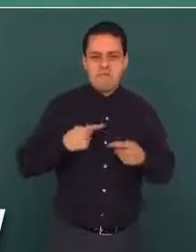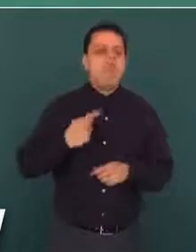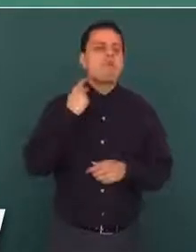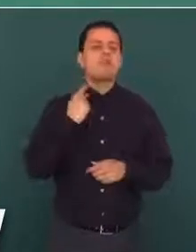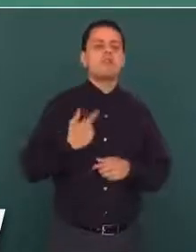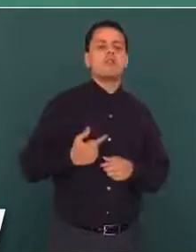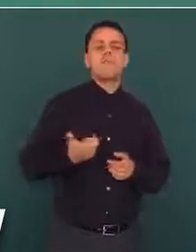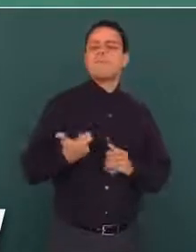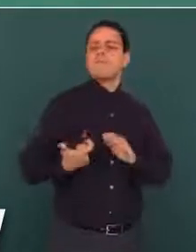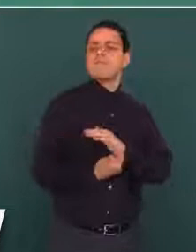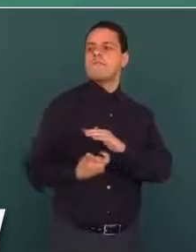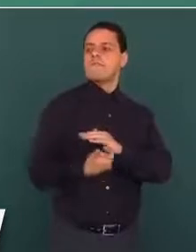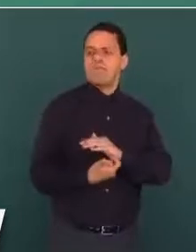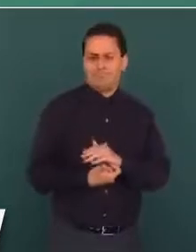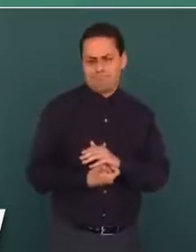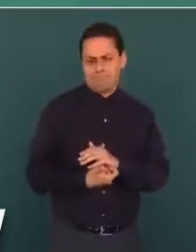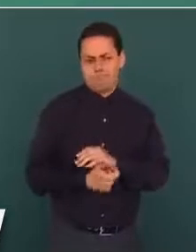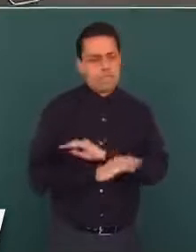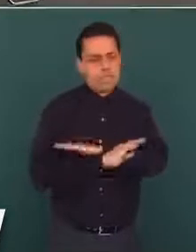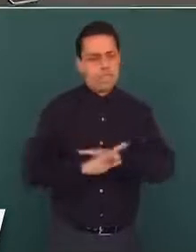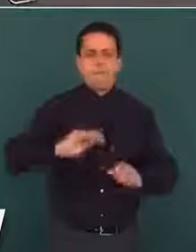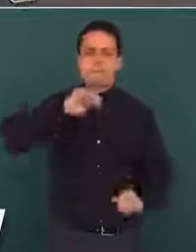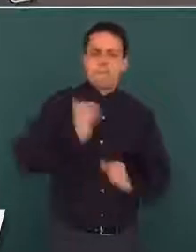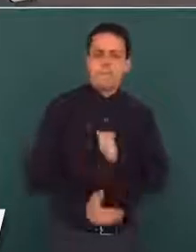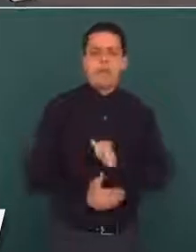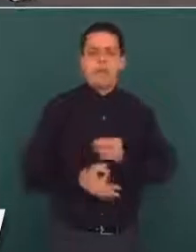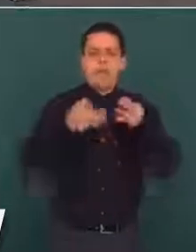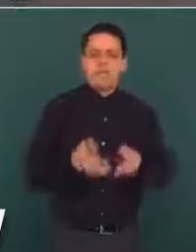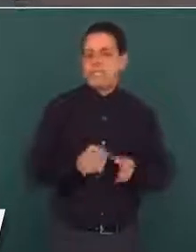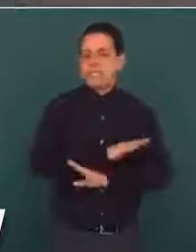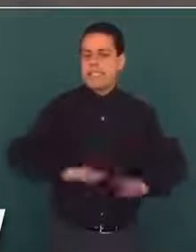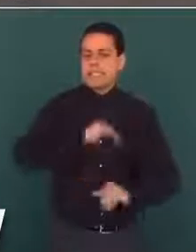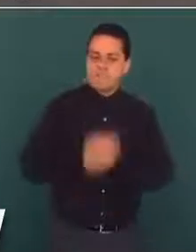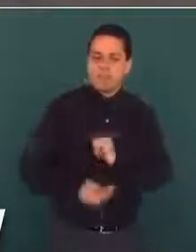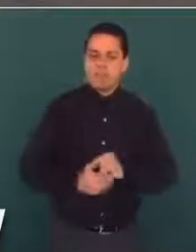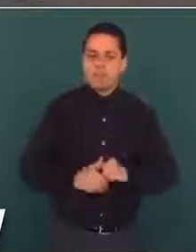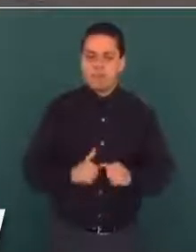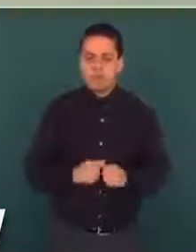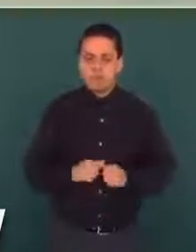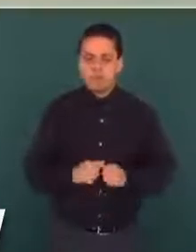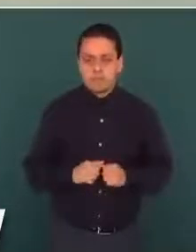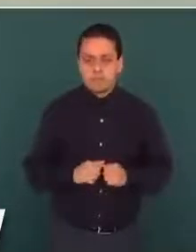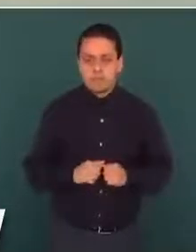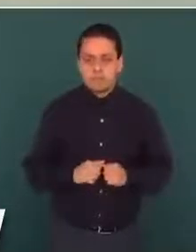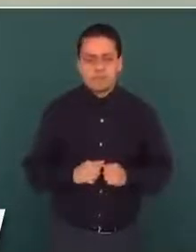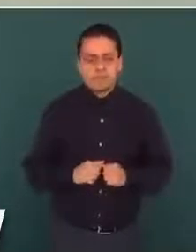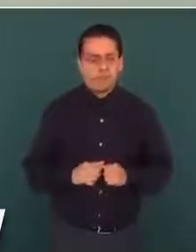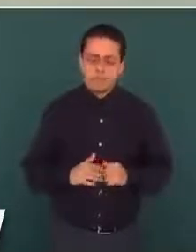que existía, que ya no haya